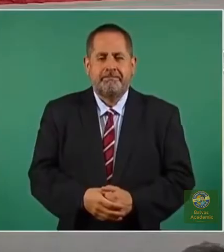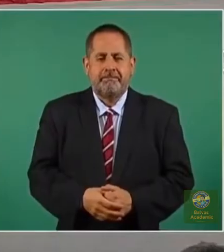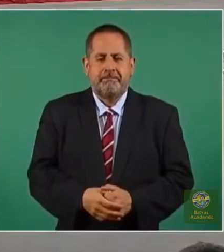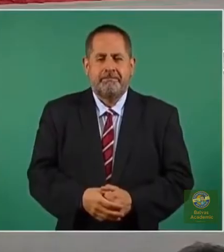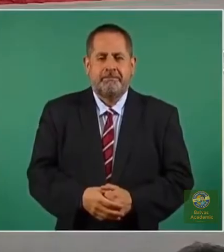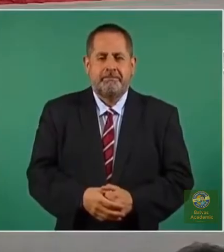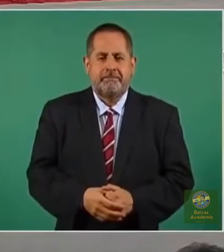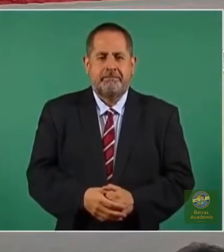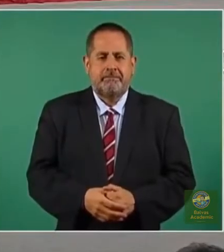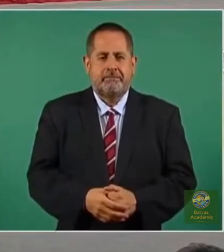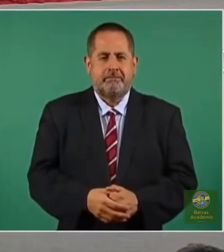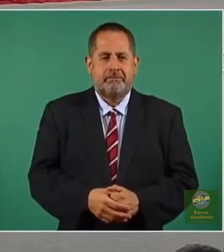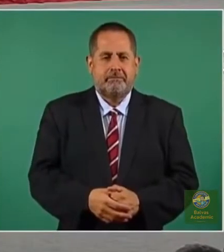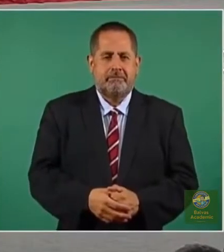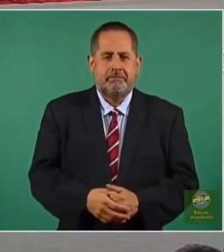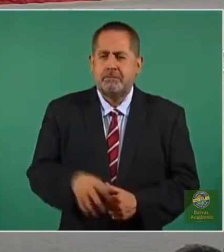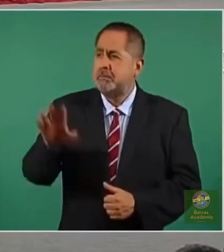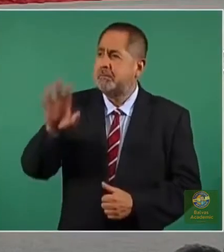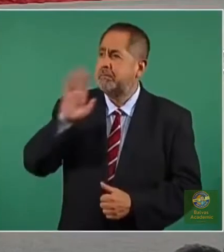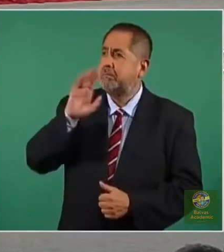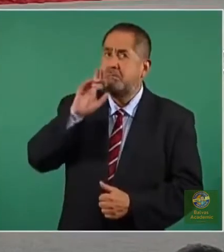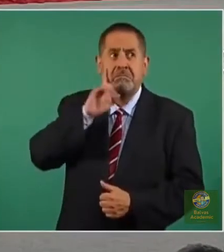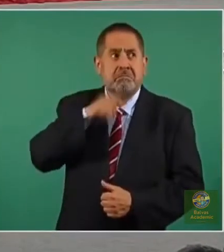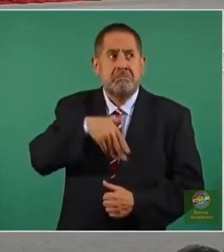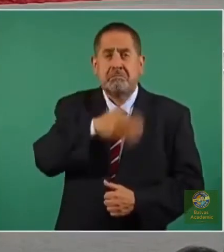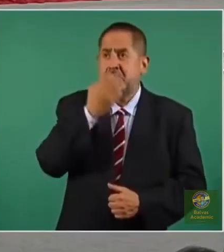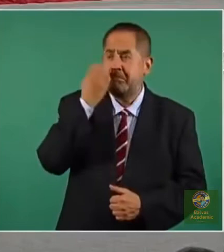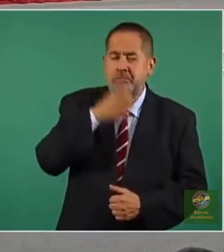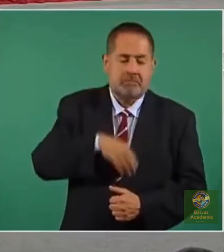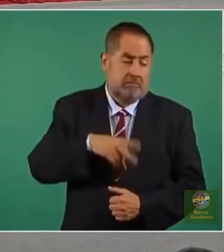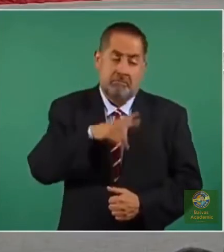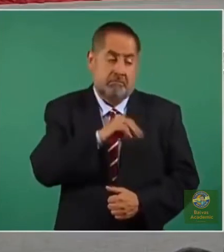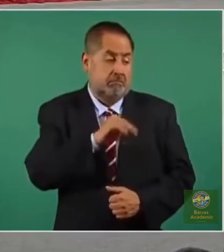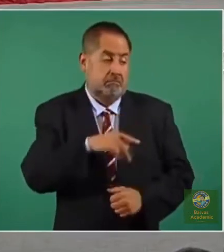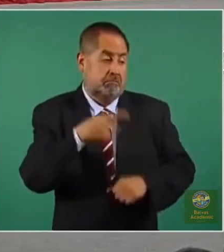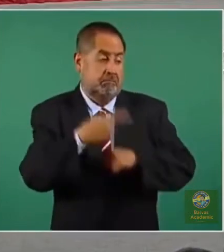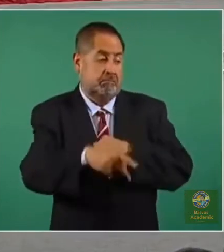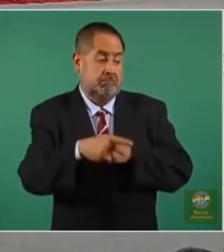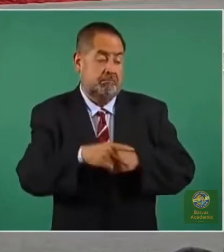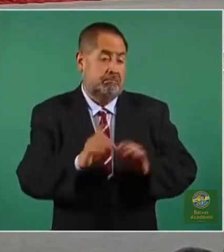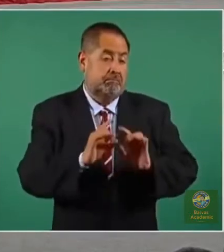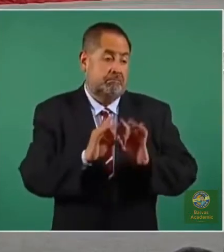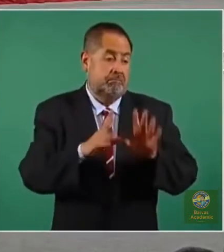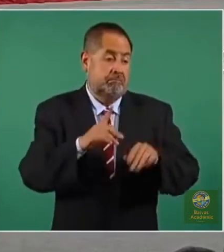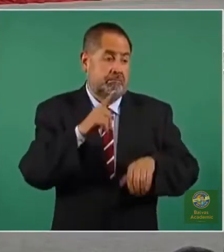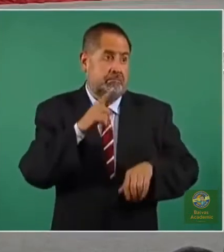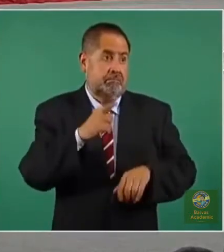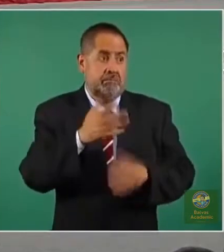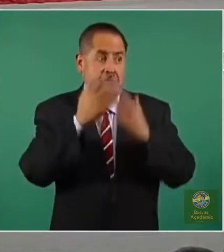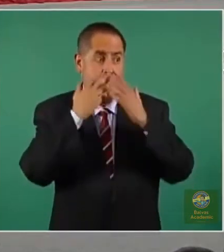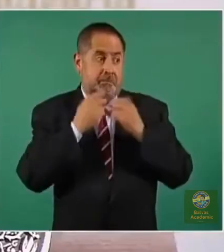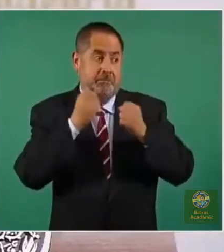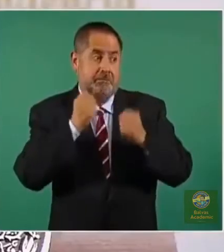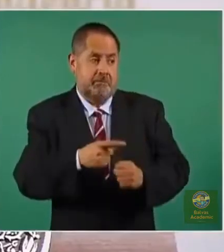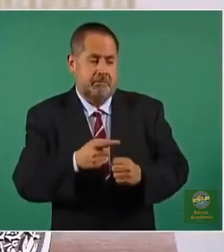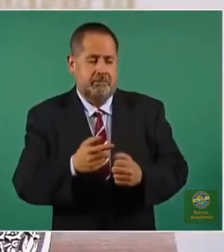Sí, mamá, voy a a la escuela mañana. No, mi hijo, no es seguro.